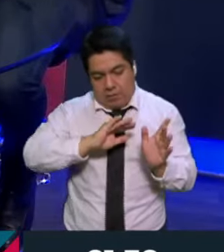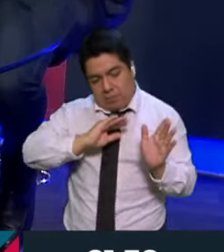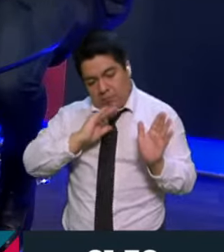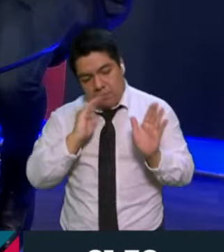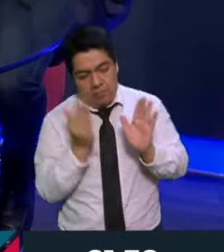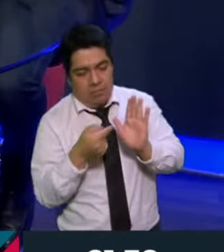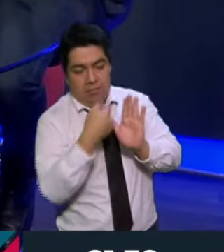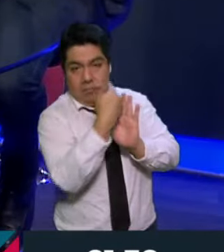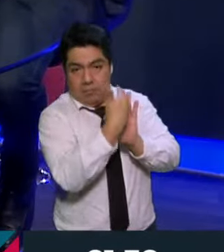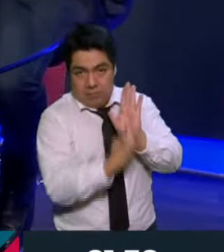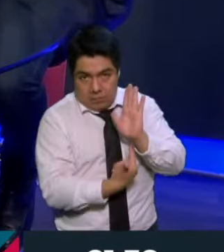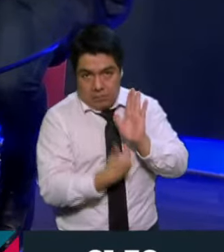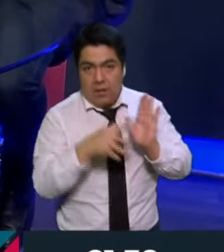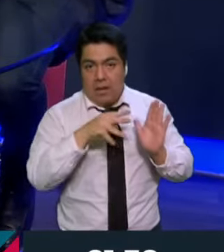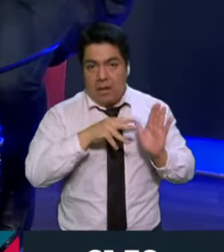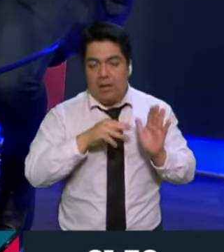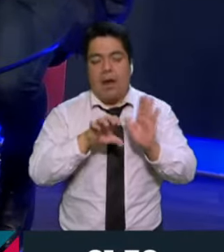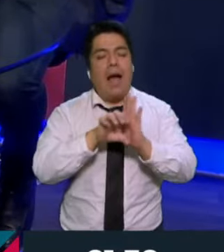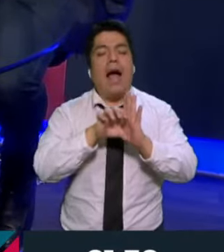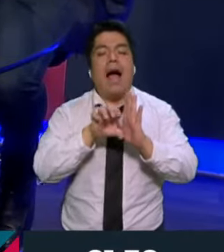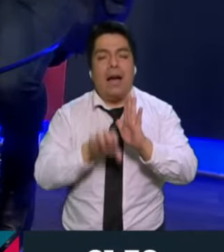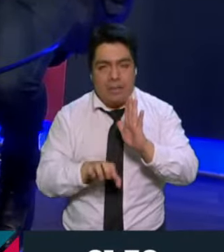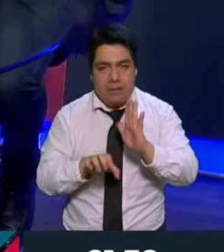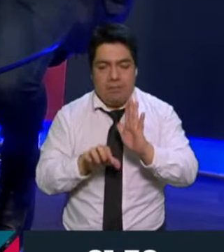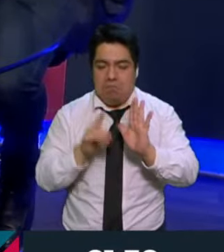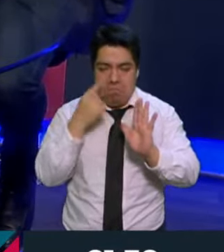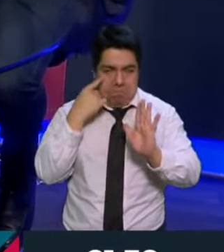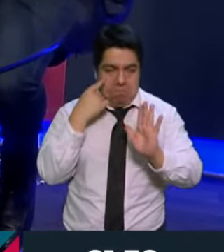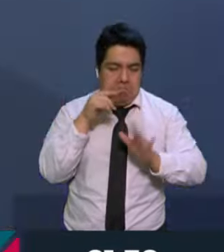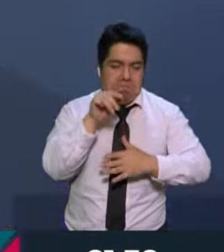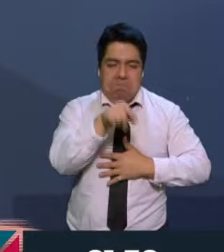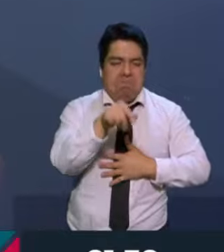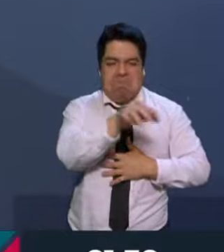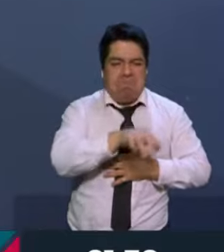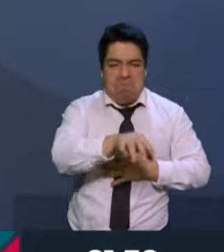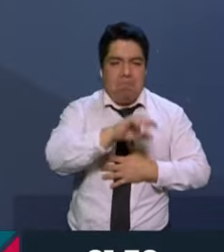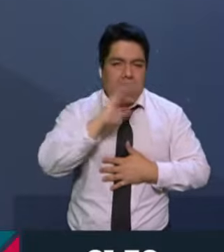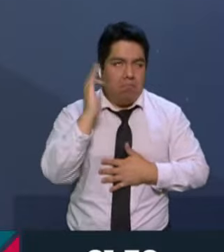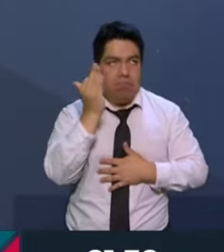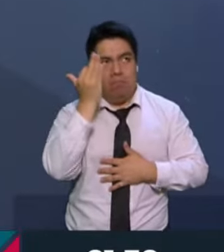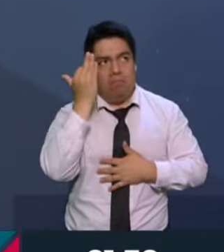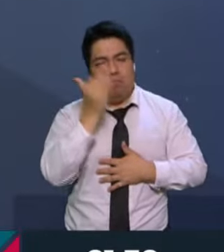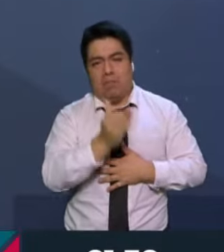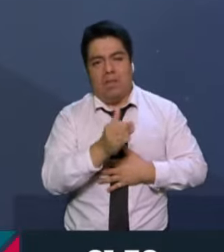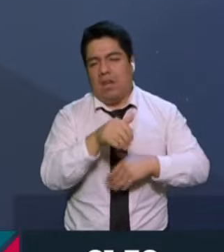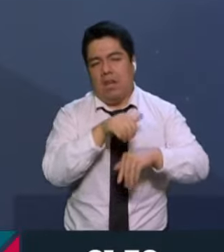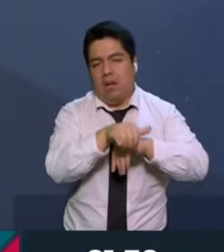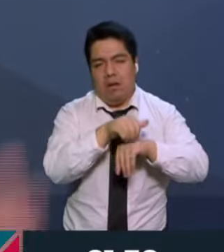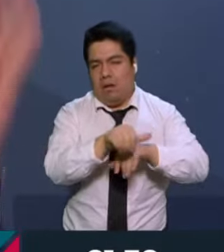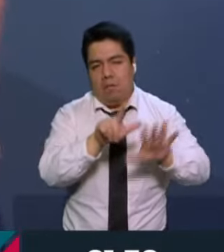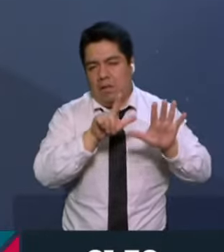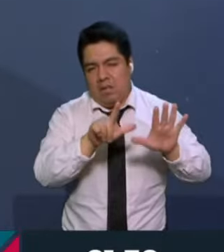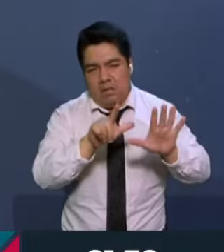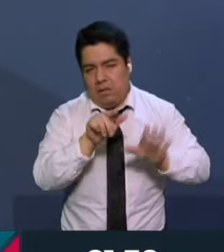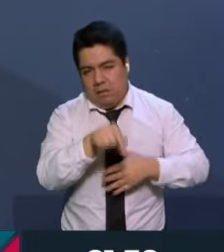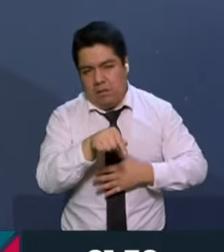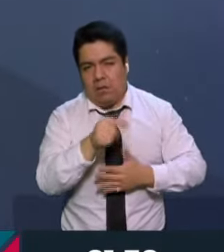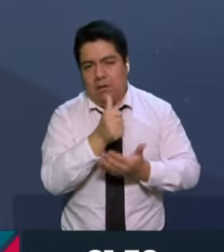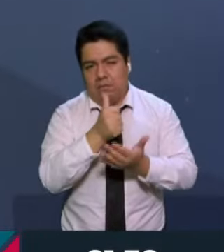políticos tenía su lista. Por ejemplo, si en un distrito federal, vamos a hablar del distrito 17 de la de México,